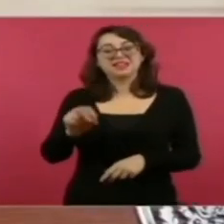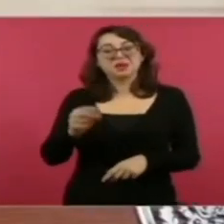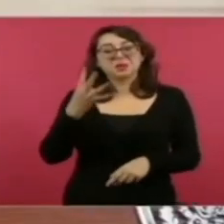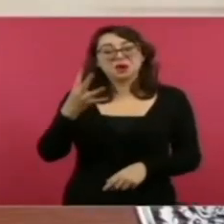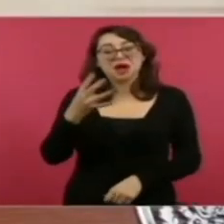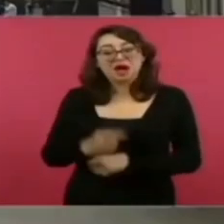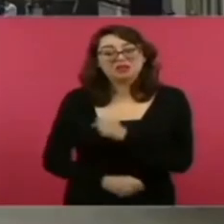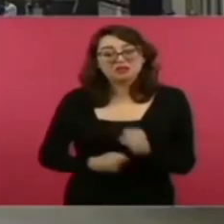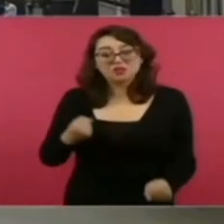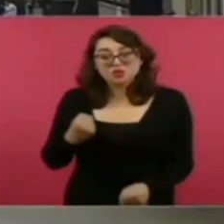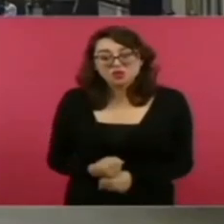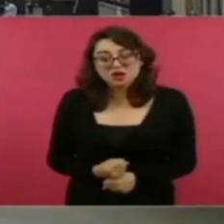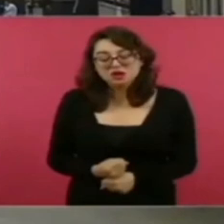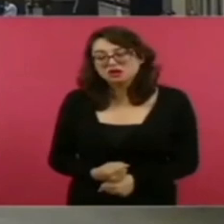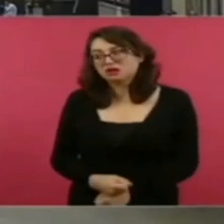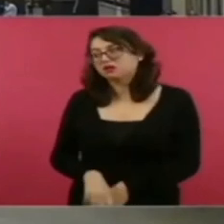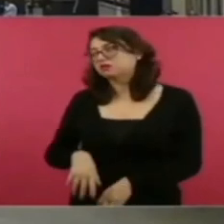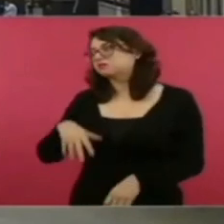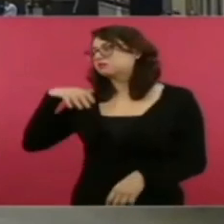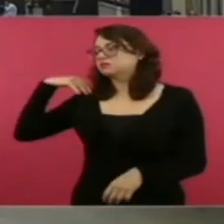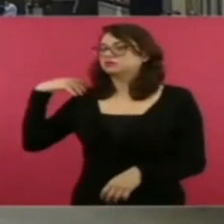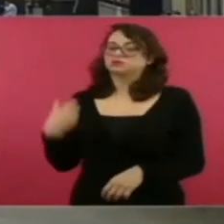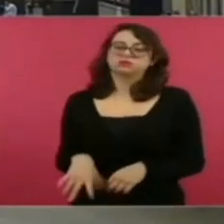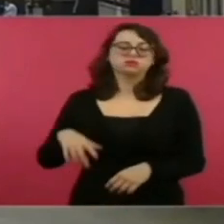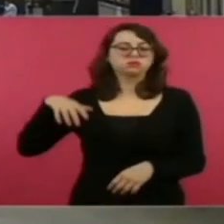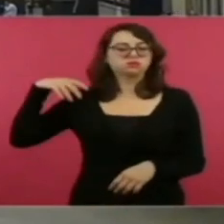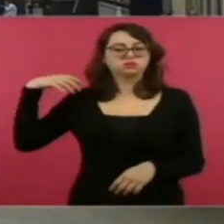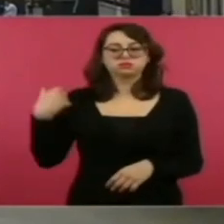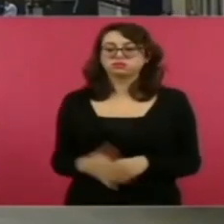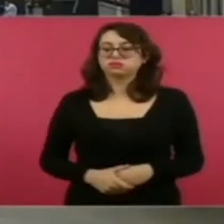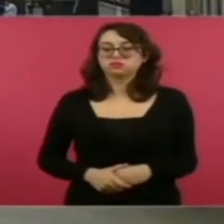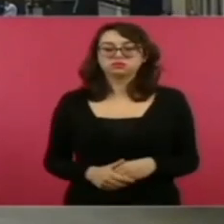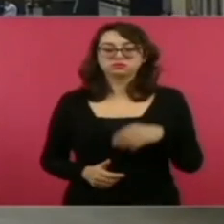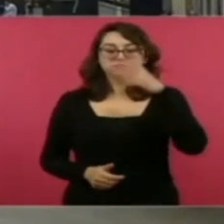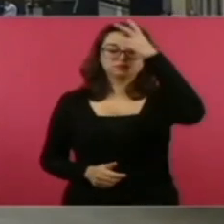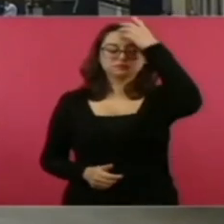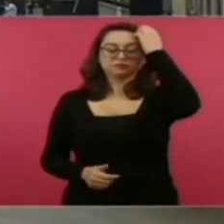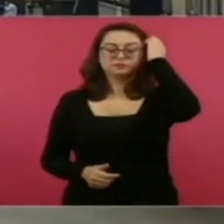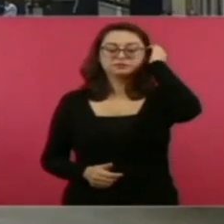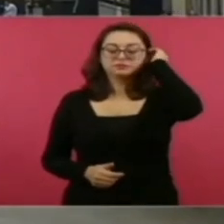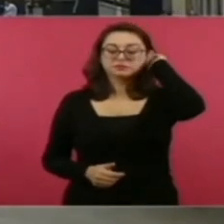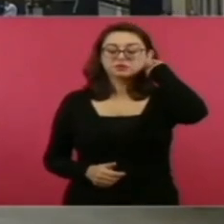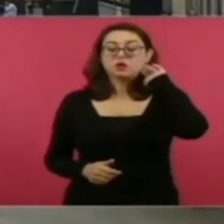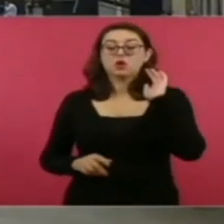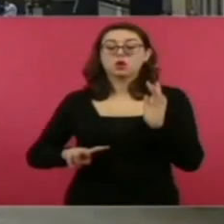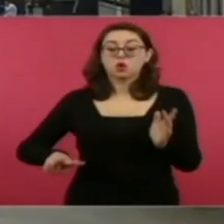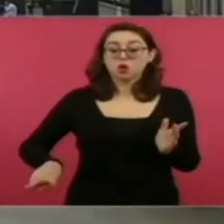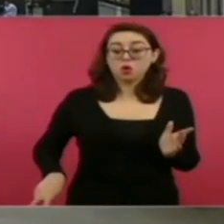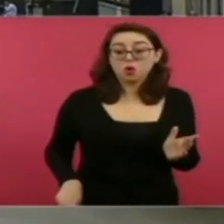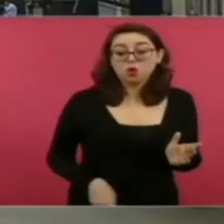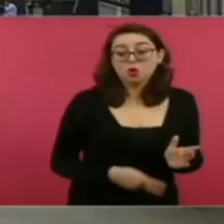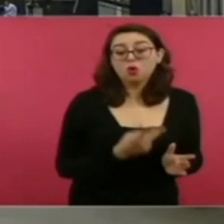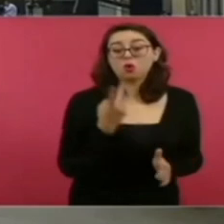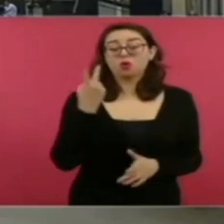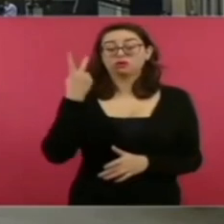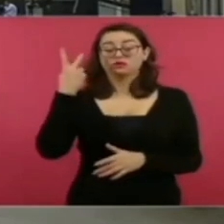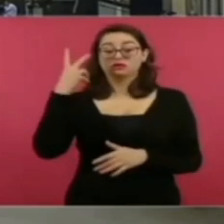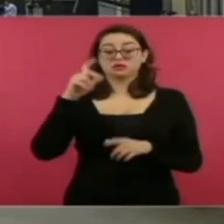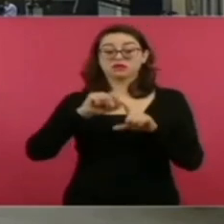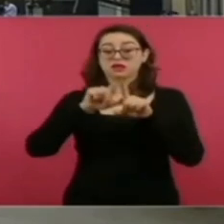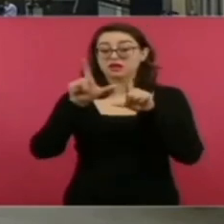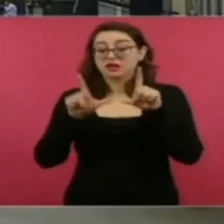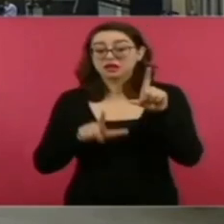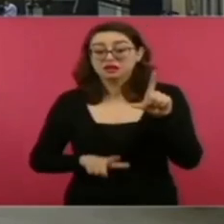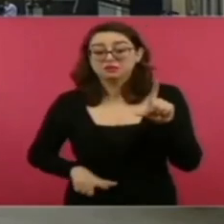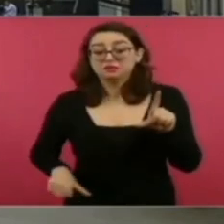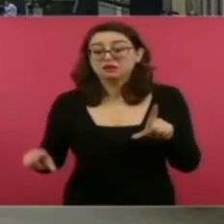Otro momento extraordinario de nuestra historia